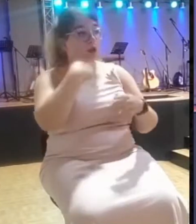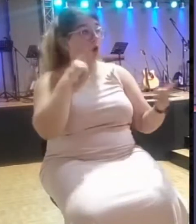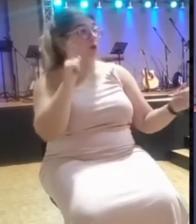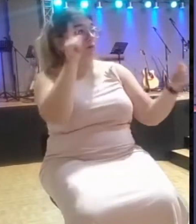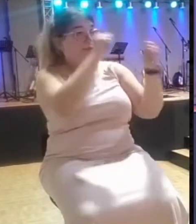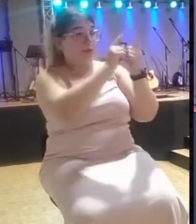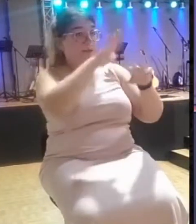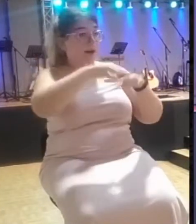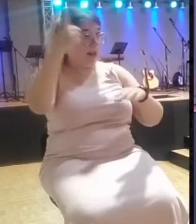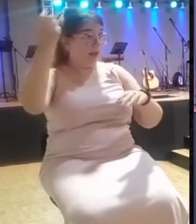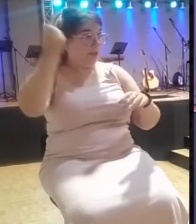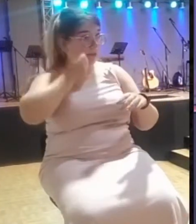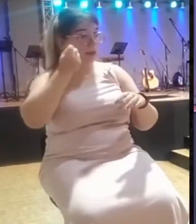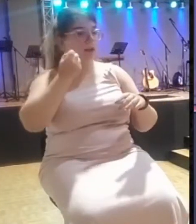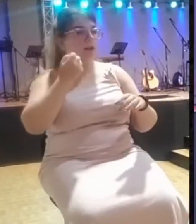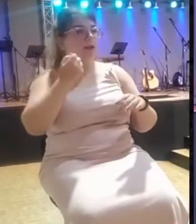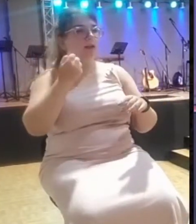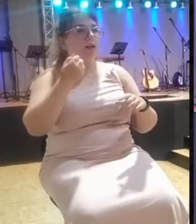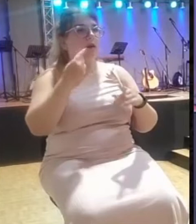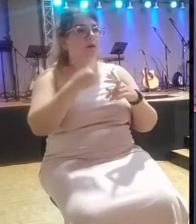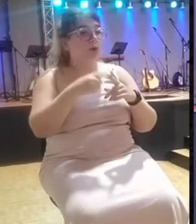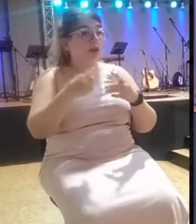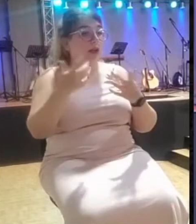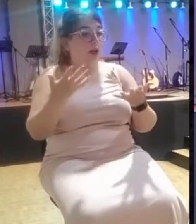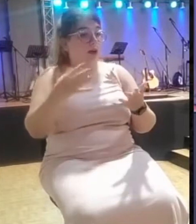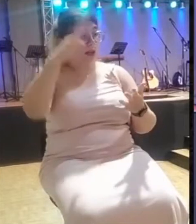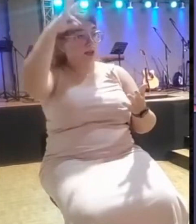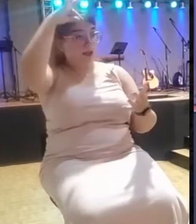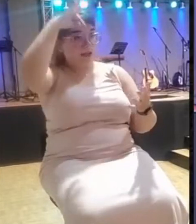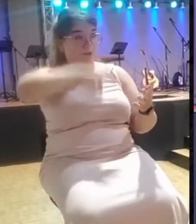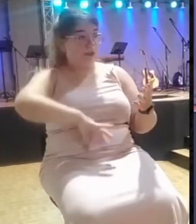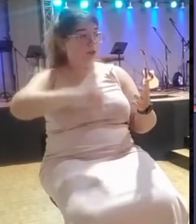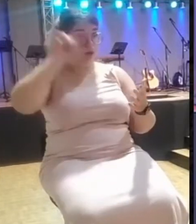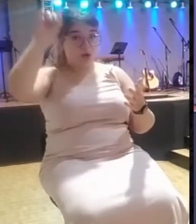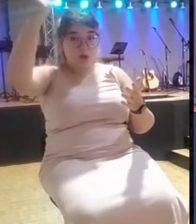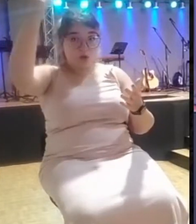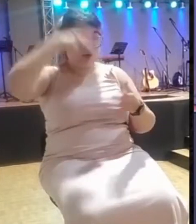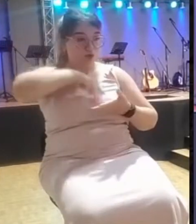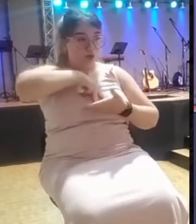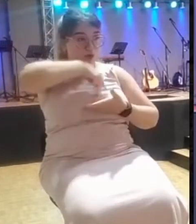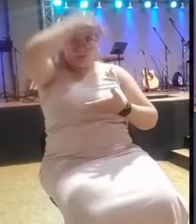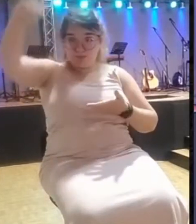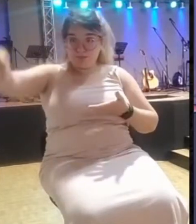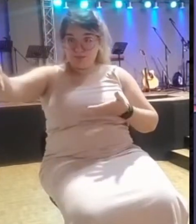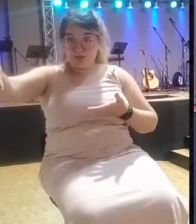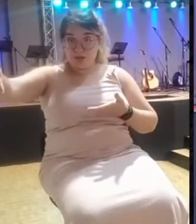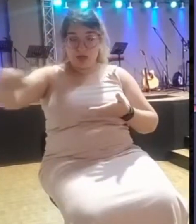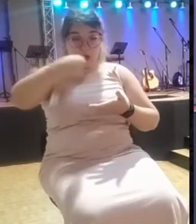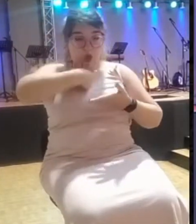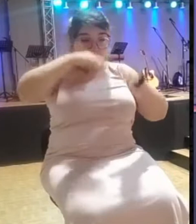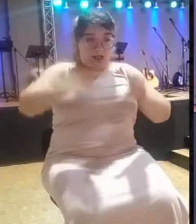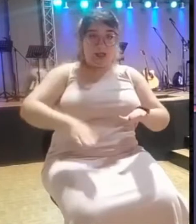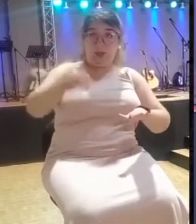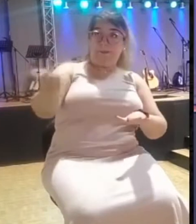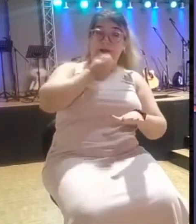te va a tomar, te va a llevar a otro lugar y a mí me va a matar. Y entonces Elías le dice, no, no, vive